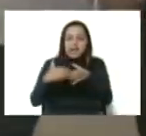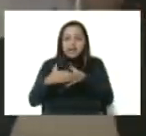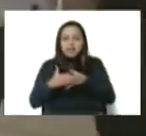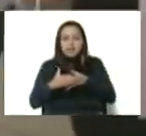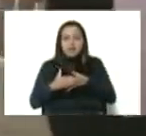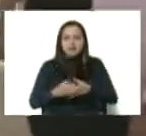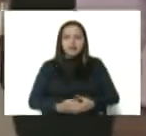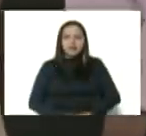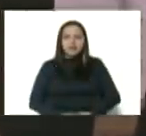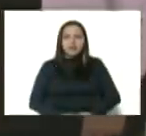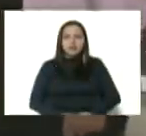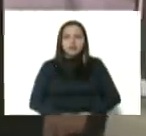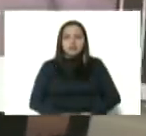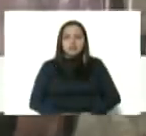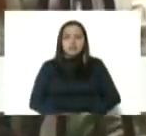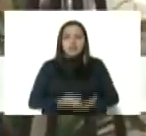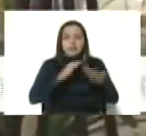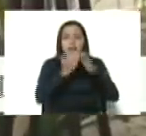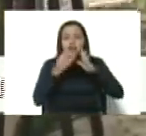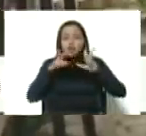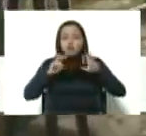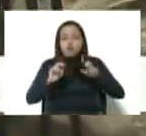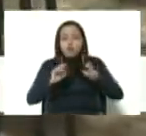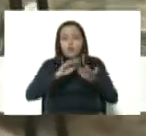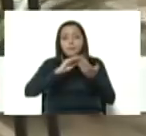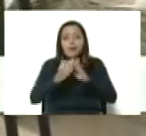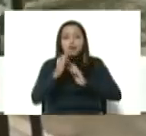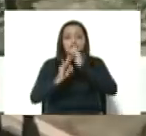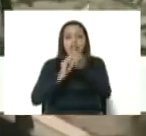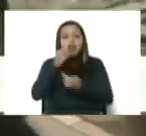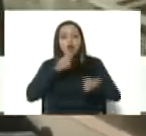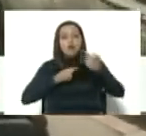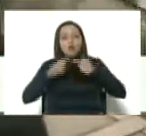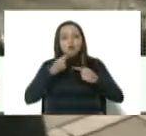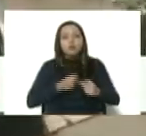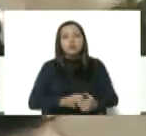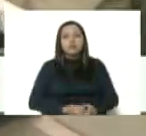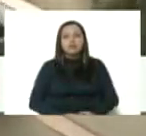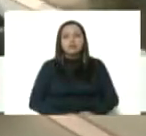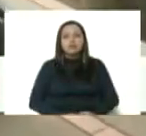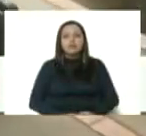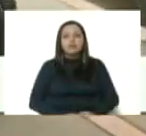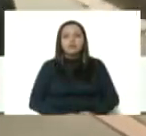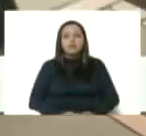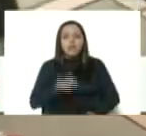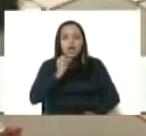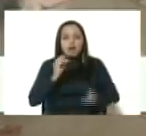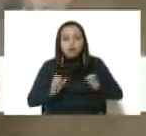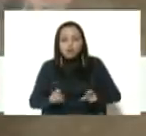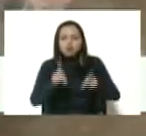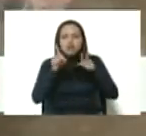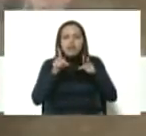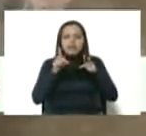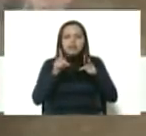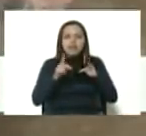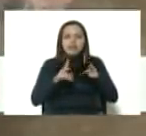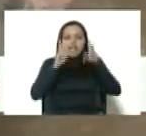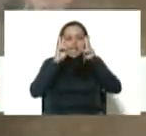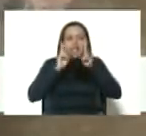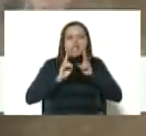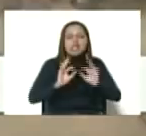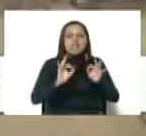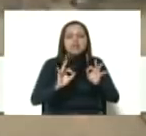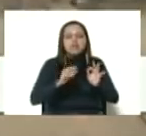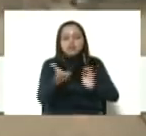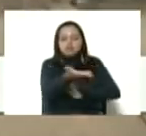Brigote de Barrio Nuevo, Barrio Tricolor. Tendrán la oportunidad de mantener limpio, pues,